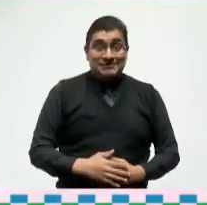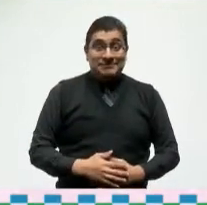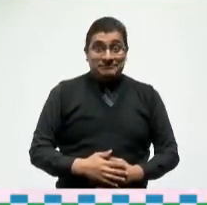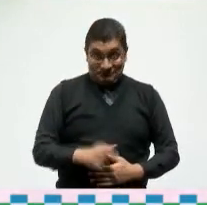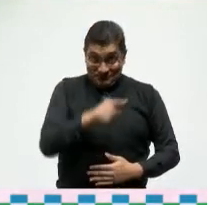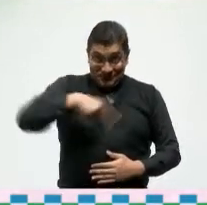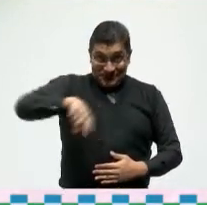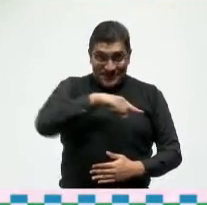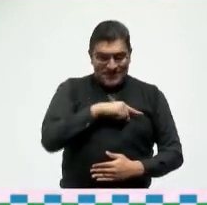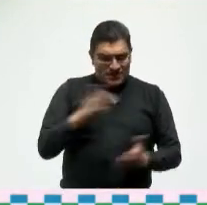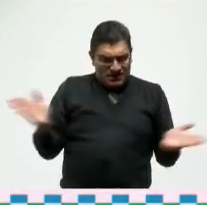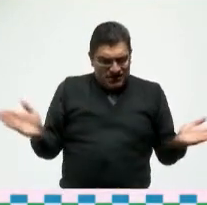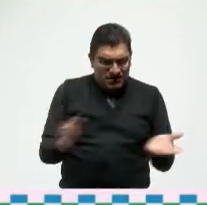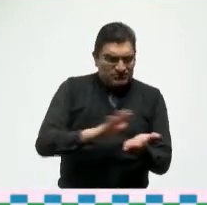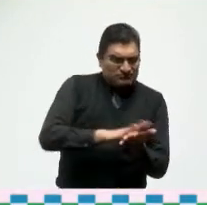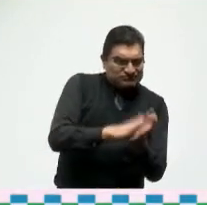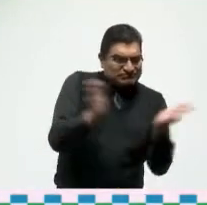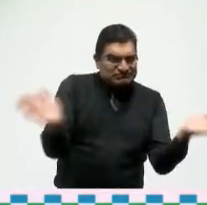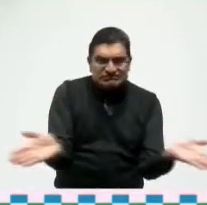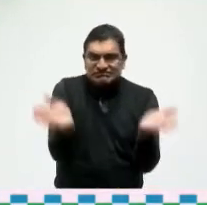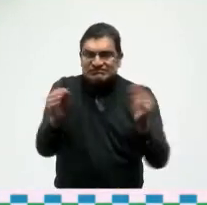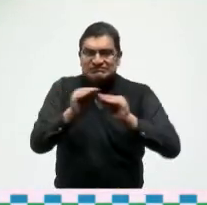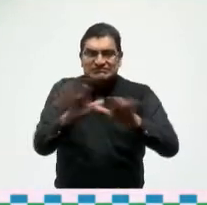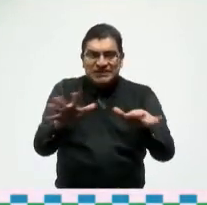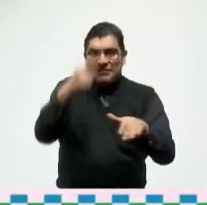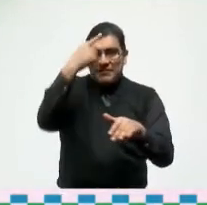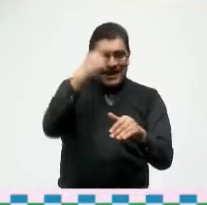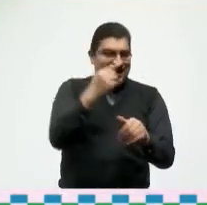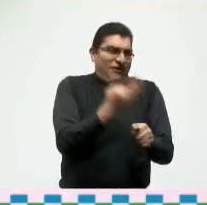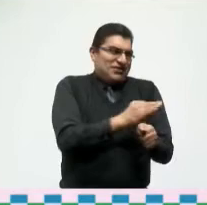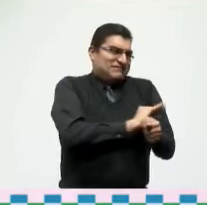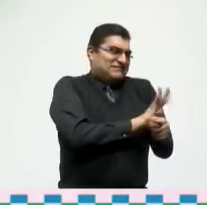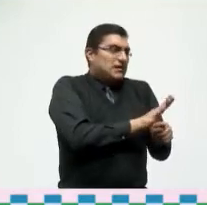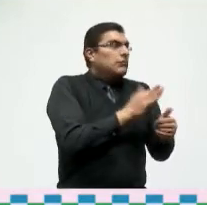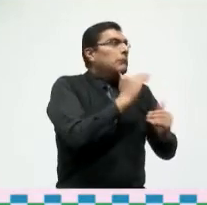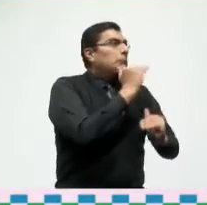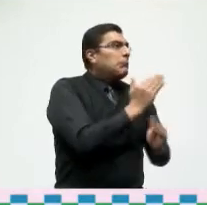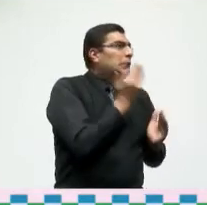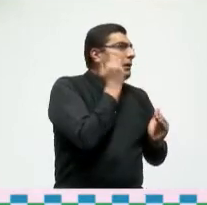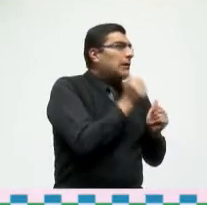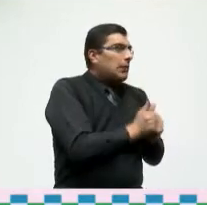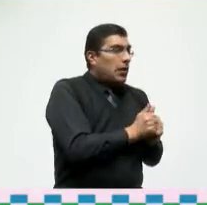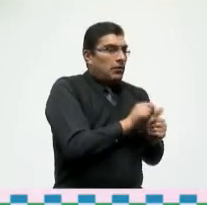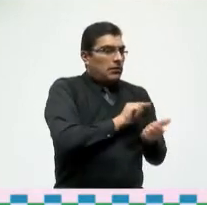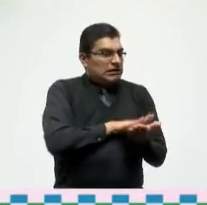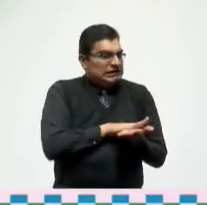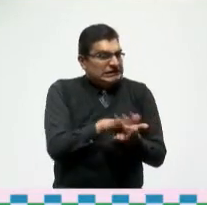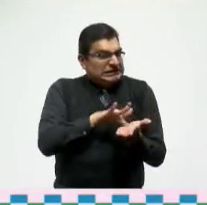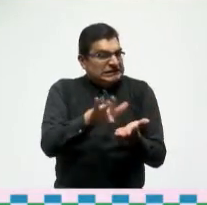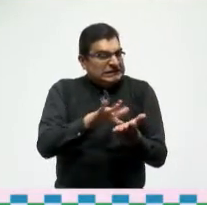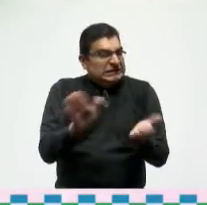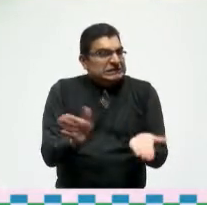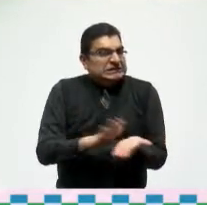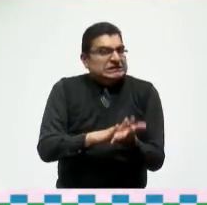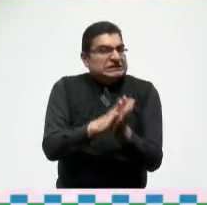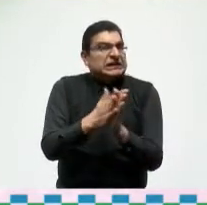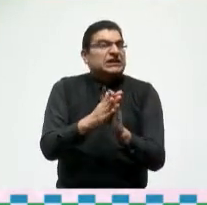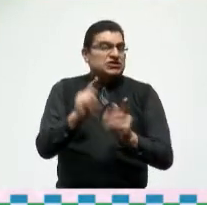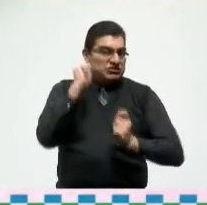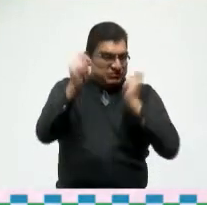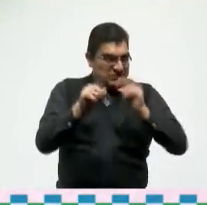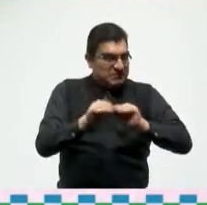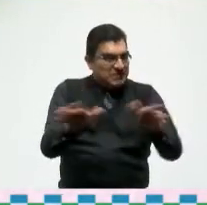la reactivación de pospandemia del sector turístico se basará